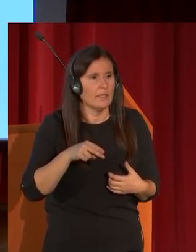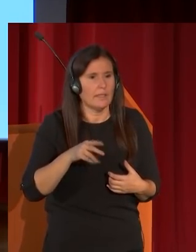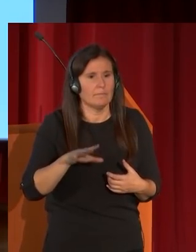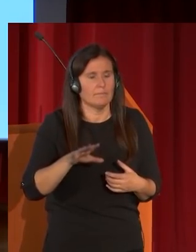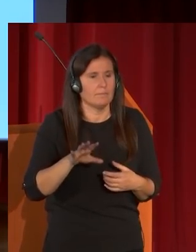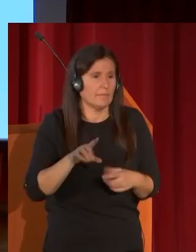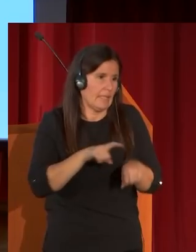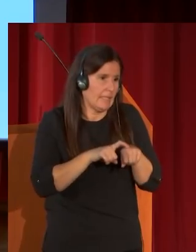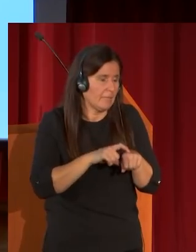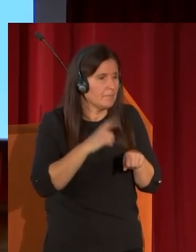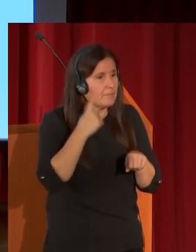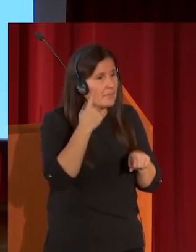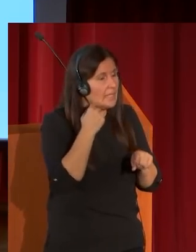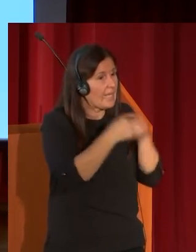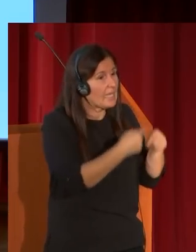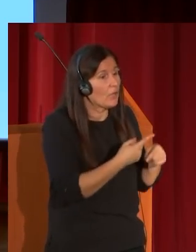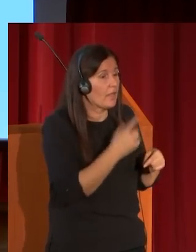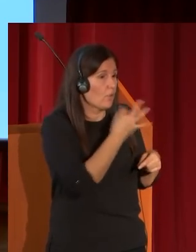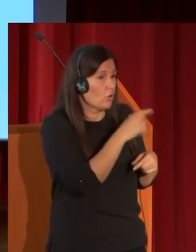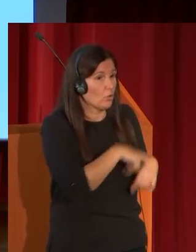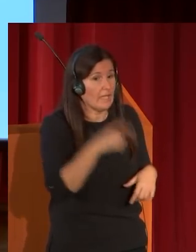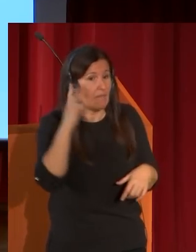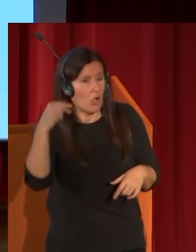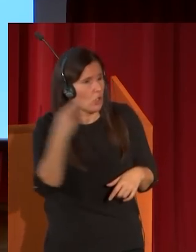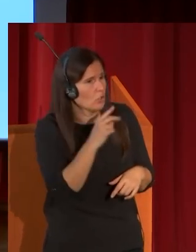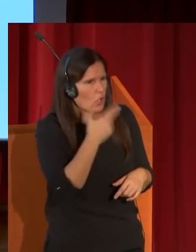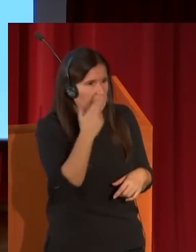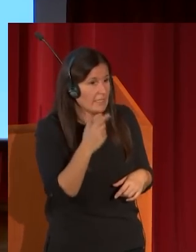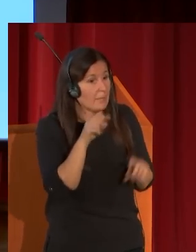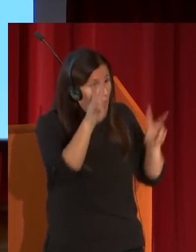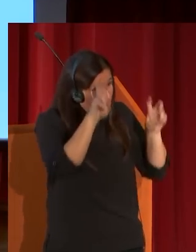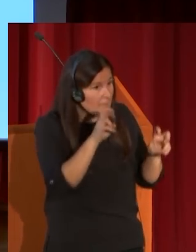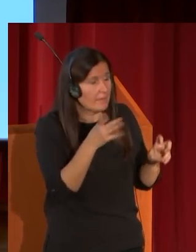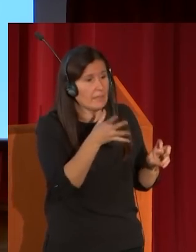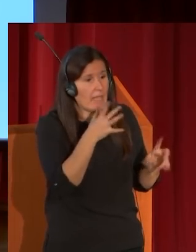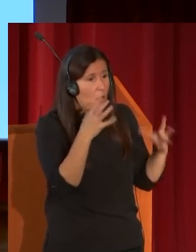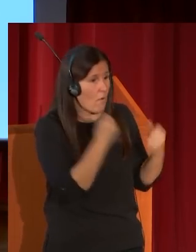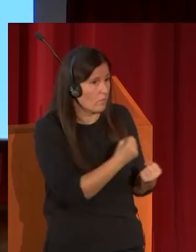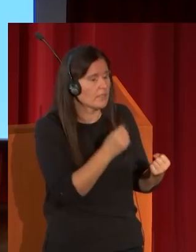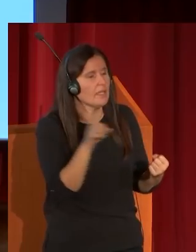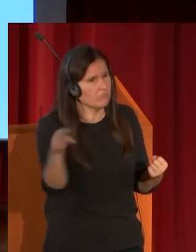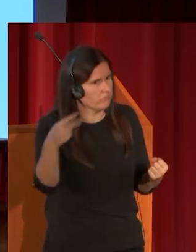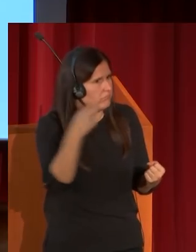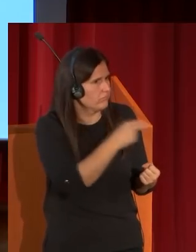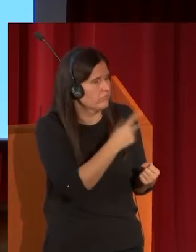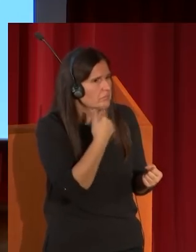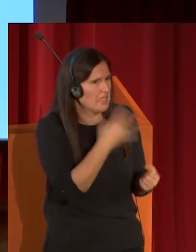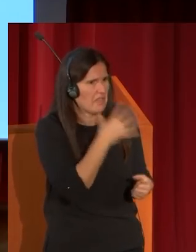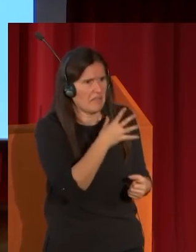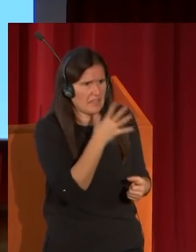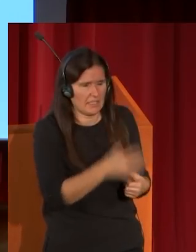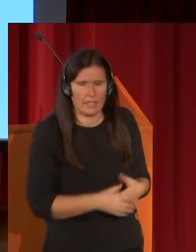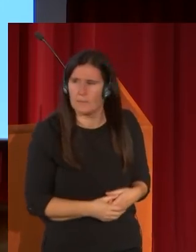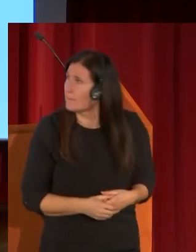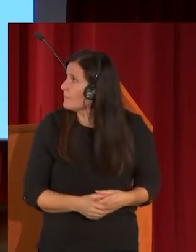género de Fortuny no le interesa pero que el otro lado el de los aguafuertes el lado más moderno le fascina curiosamente